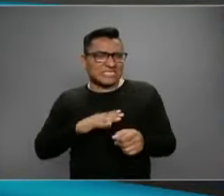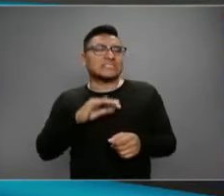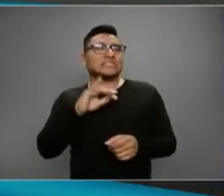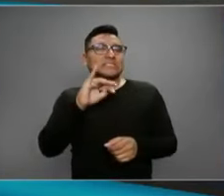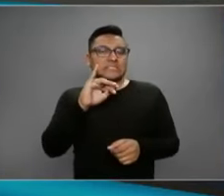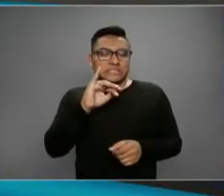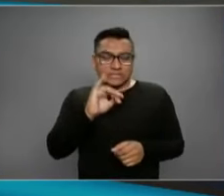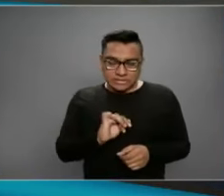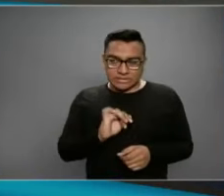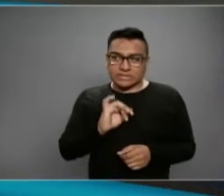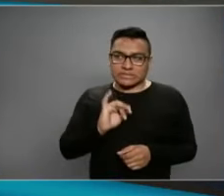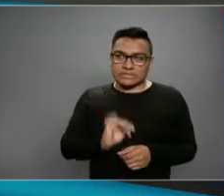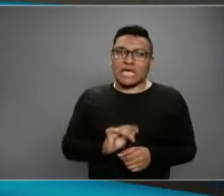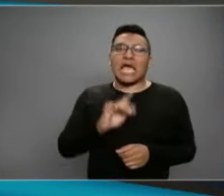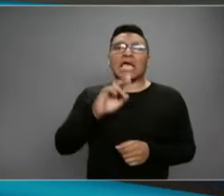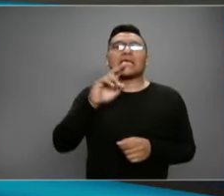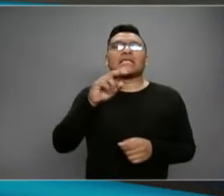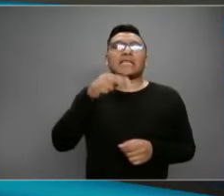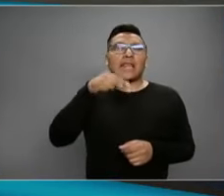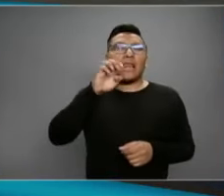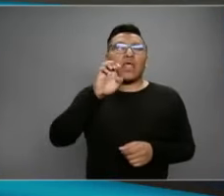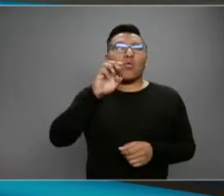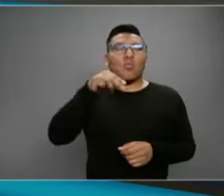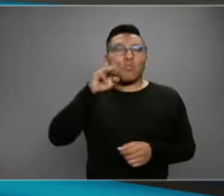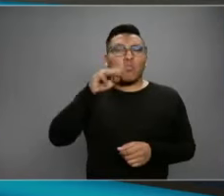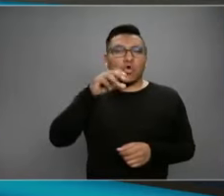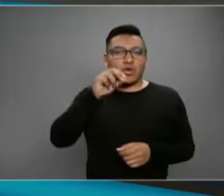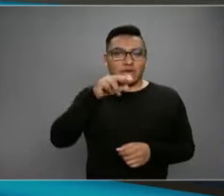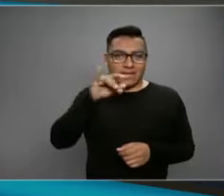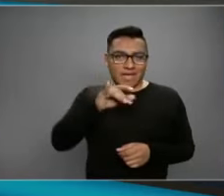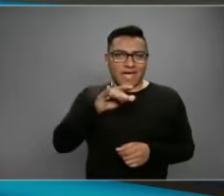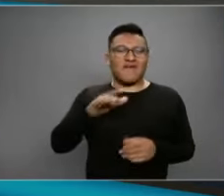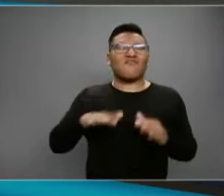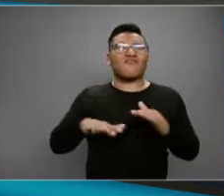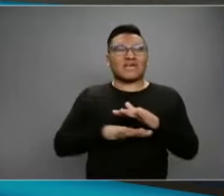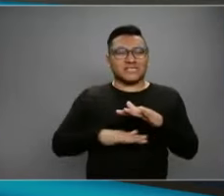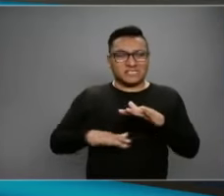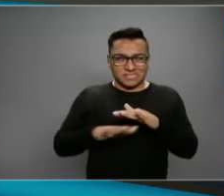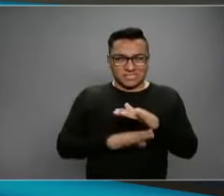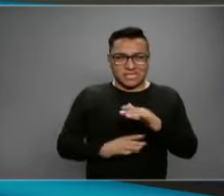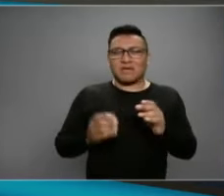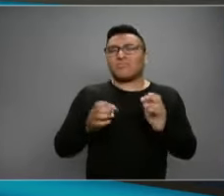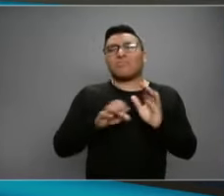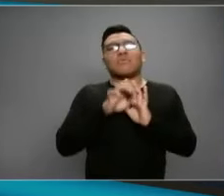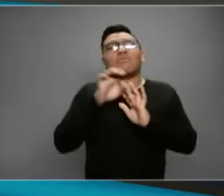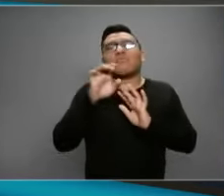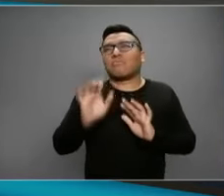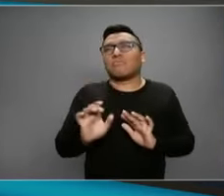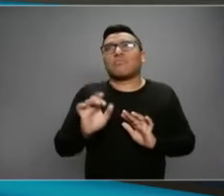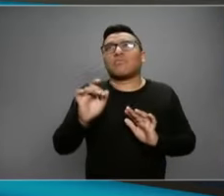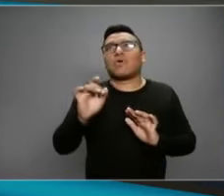cuadros típicos. Hay cuadros que uno reconoce como, ah, mira, empecé hoy,